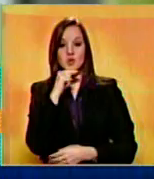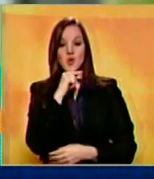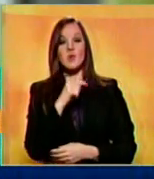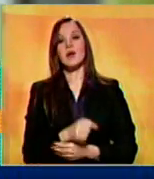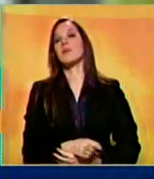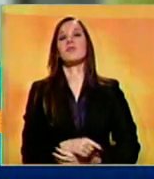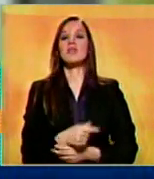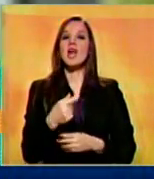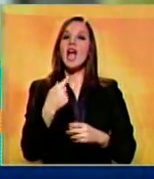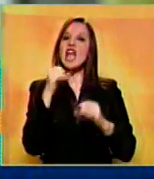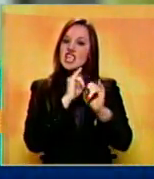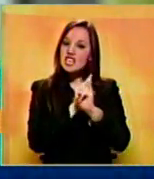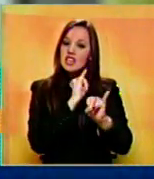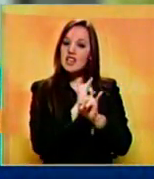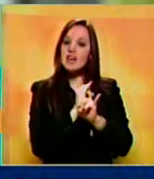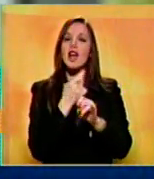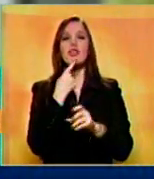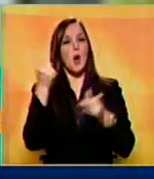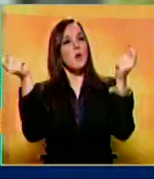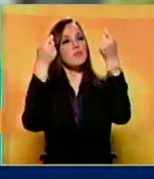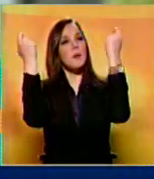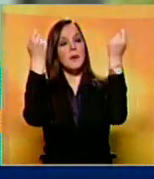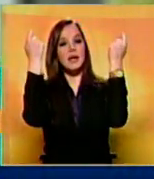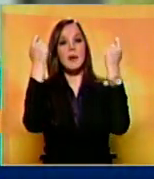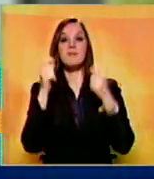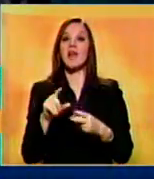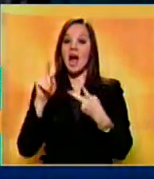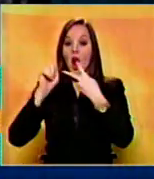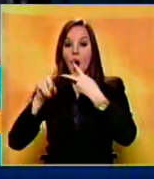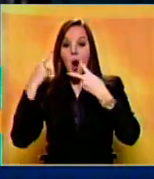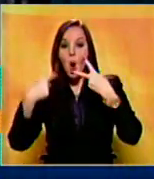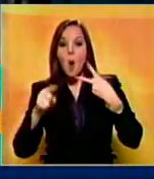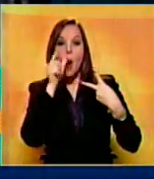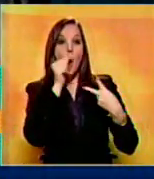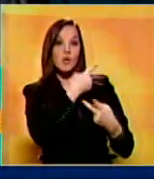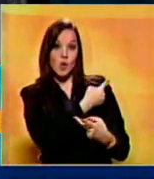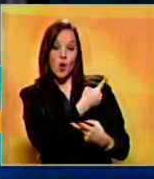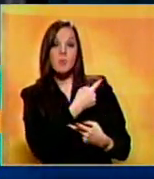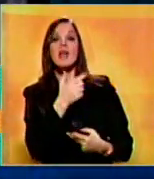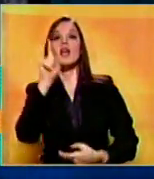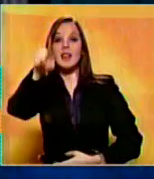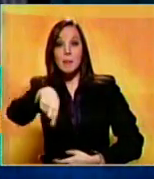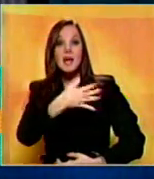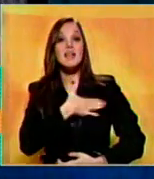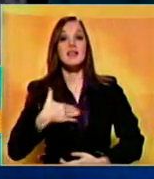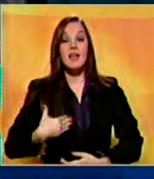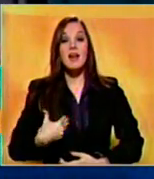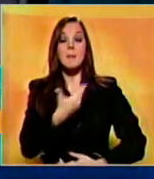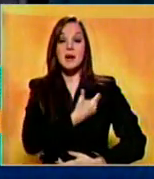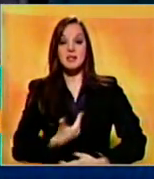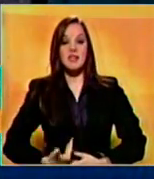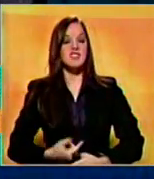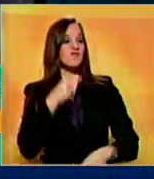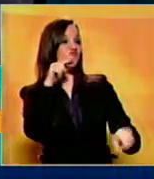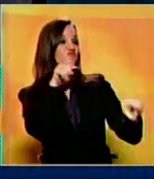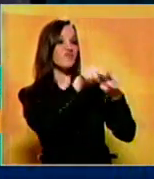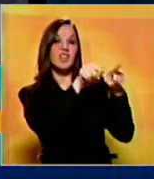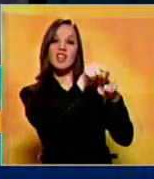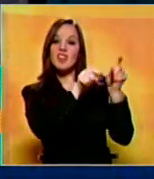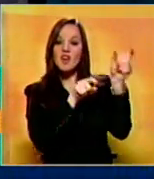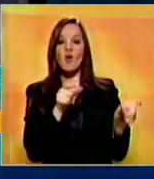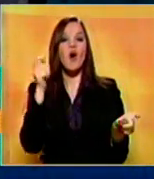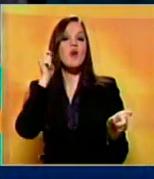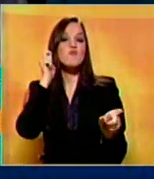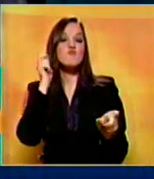elecciones. Mientras que el principal candidato opositor, Aesio Neves, criticó al gobierno de Rousseff, pues asegura